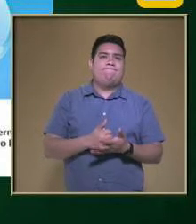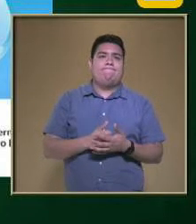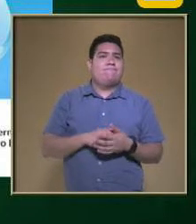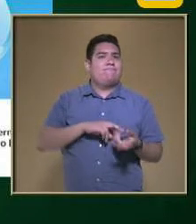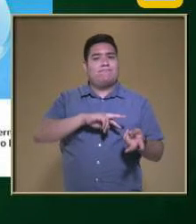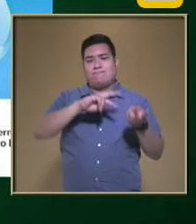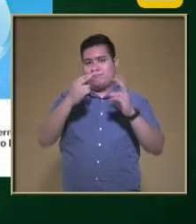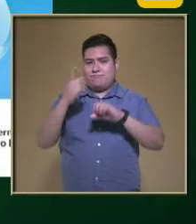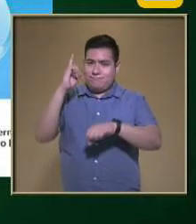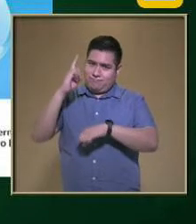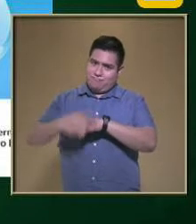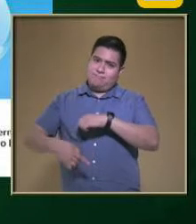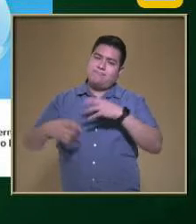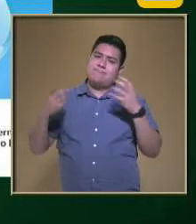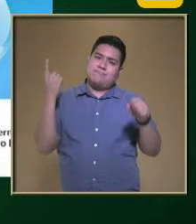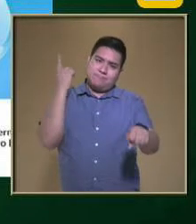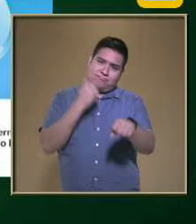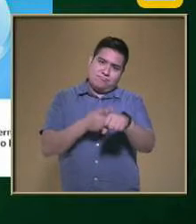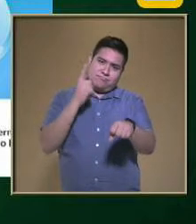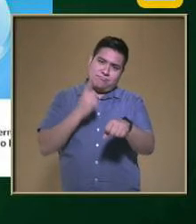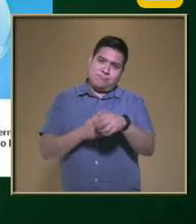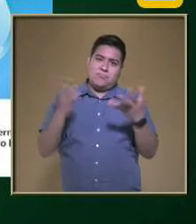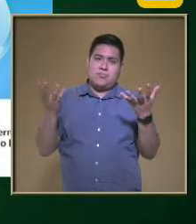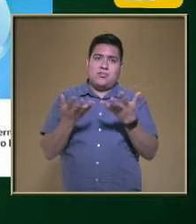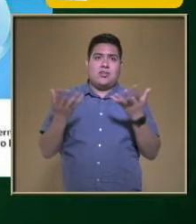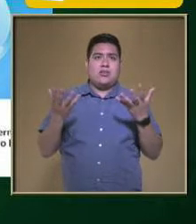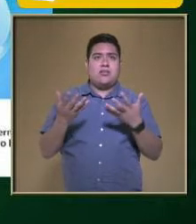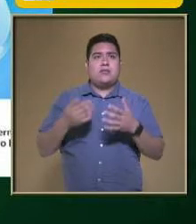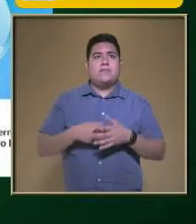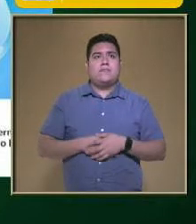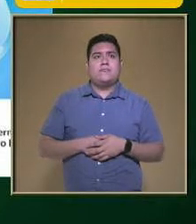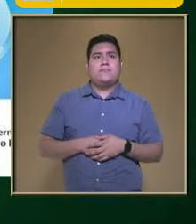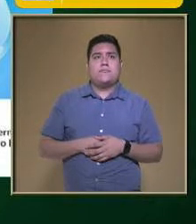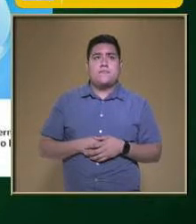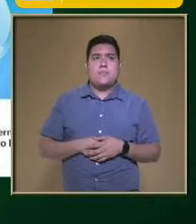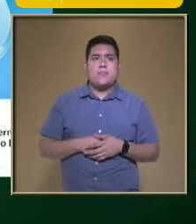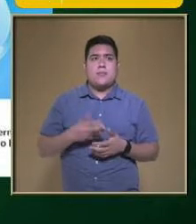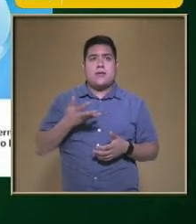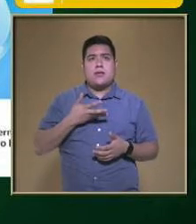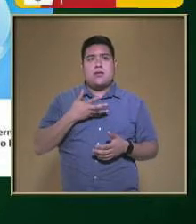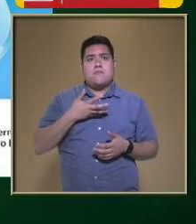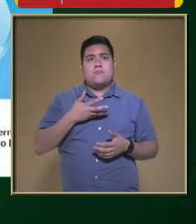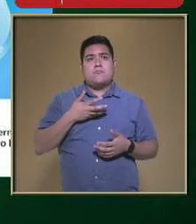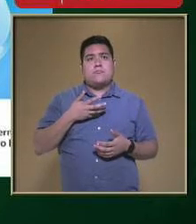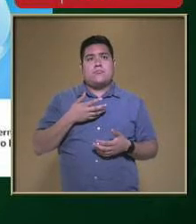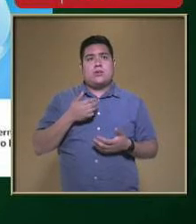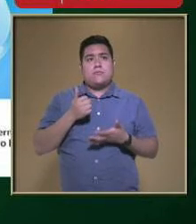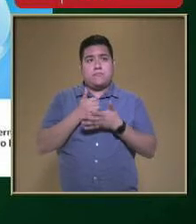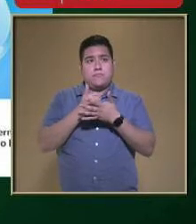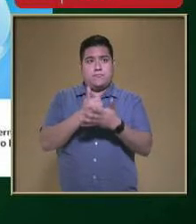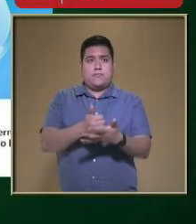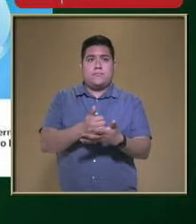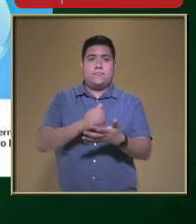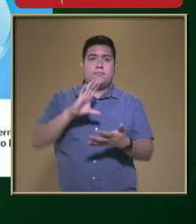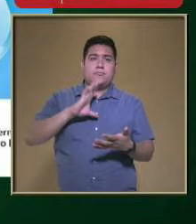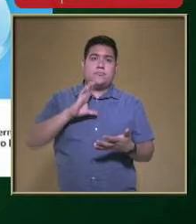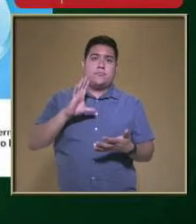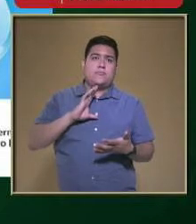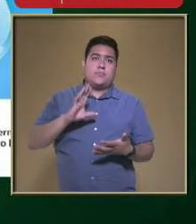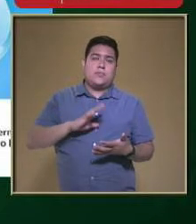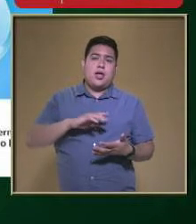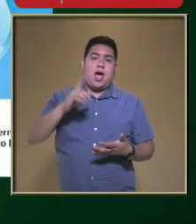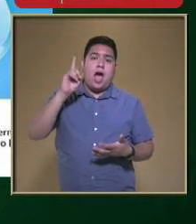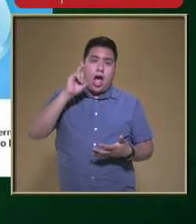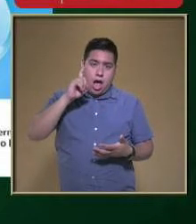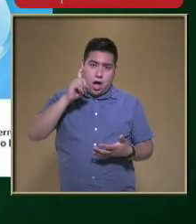Son Pueden causar Enfermedades Como caries Y la obesidad Aquí tenemos Más beneficios Que hay Por consumir